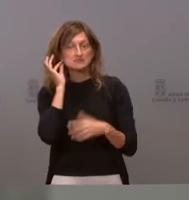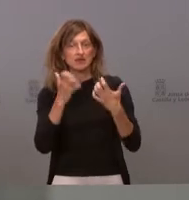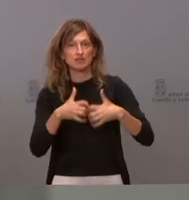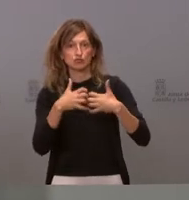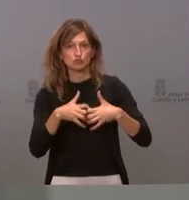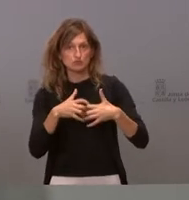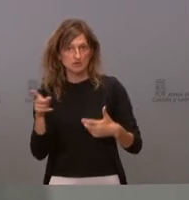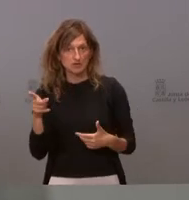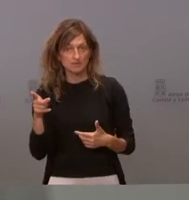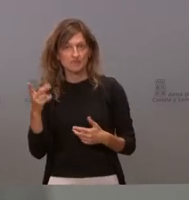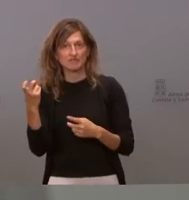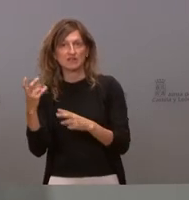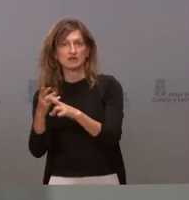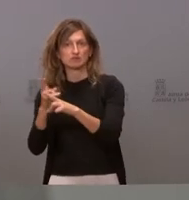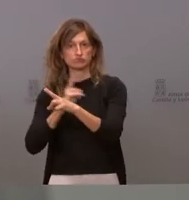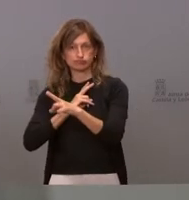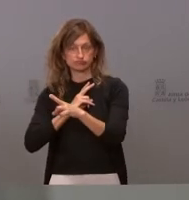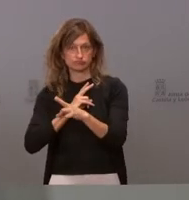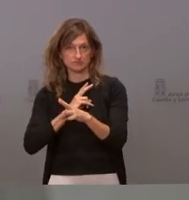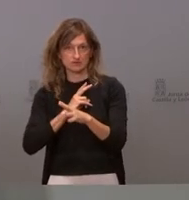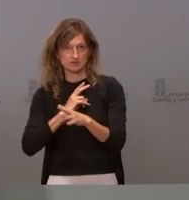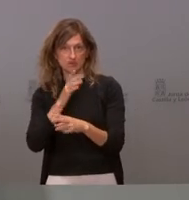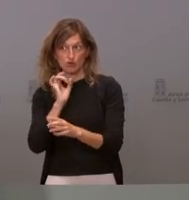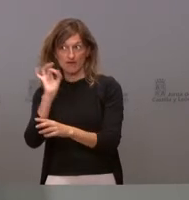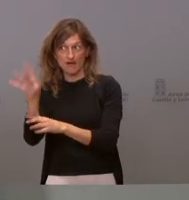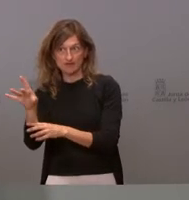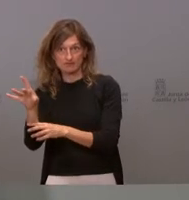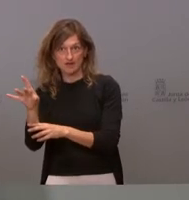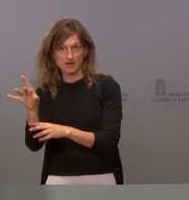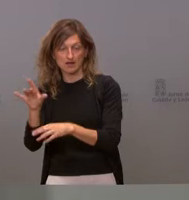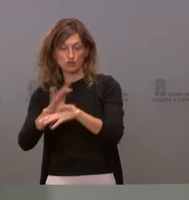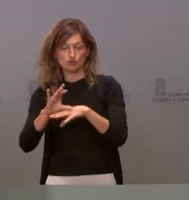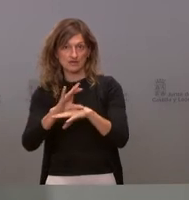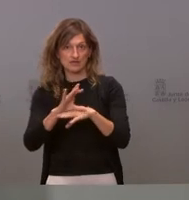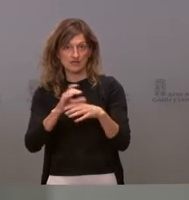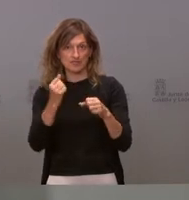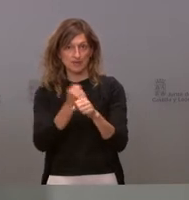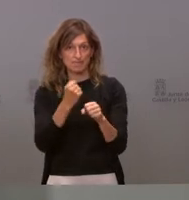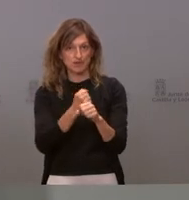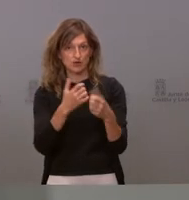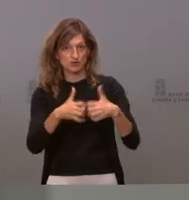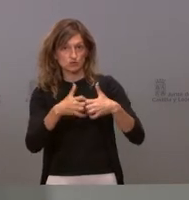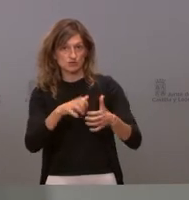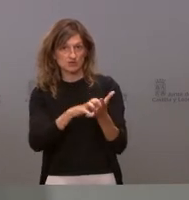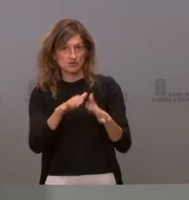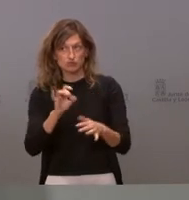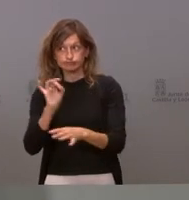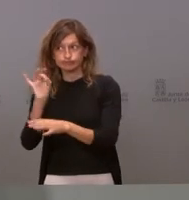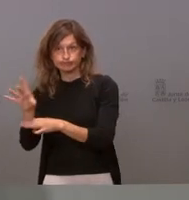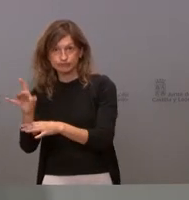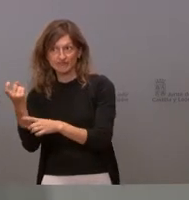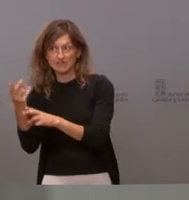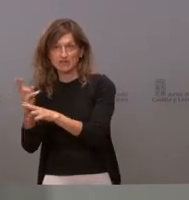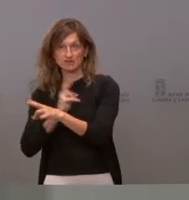Industria nos conteste a la carta remitida por la Consejería de Empleo y Industria de la Comunidad, porque de no ser